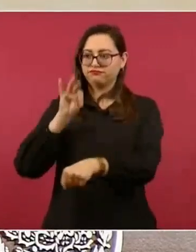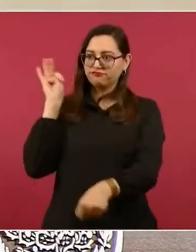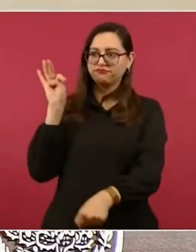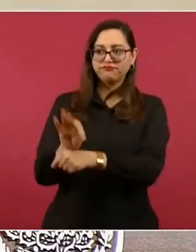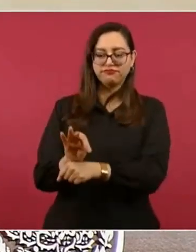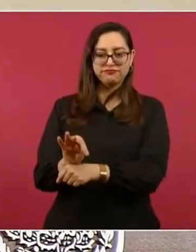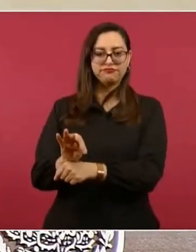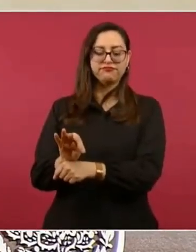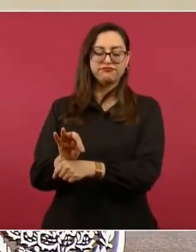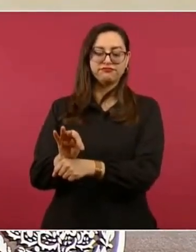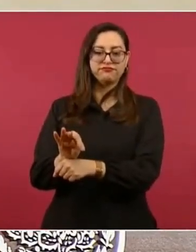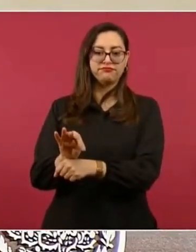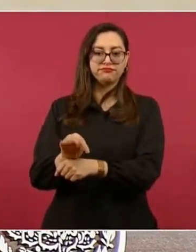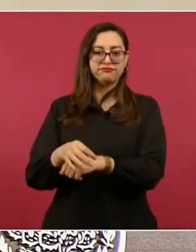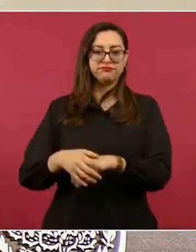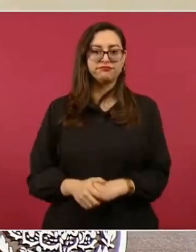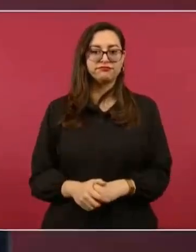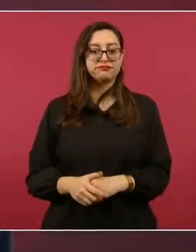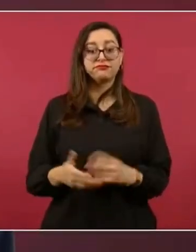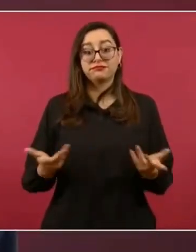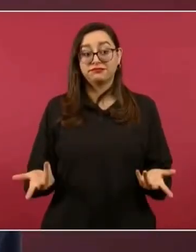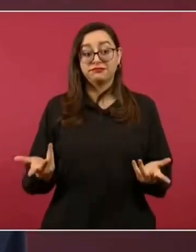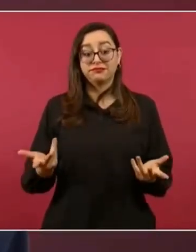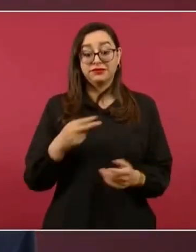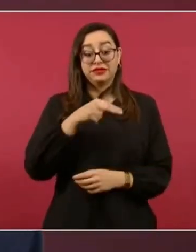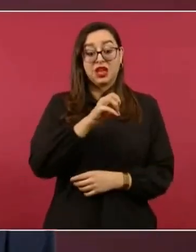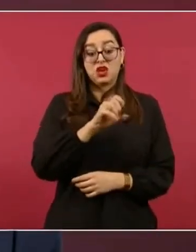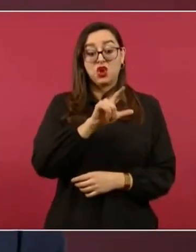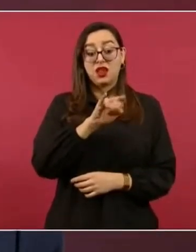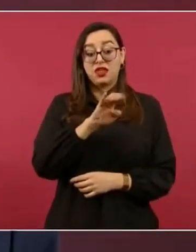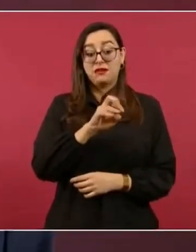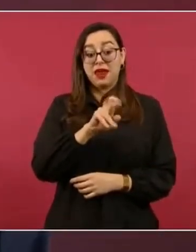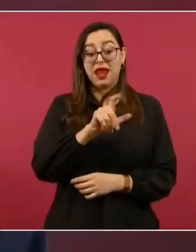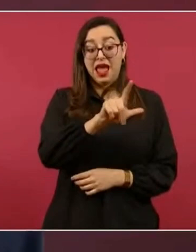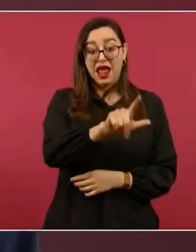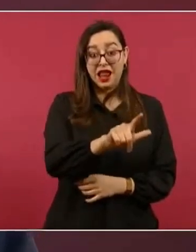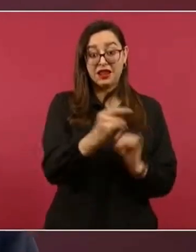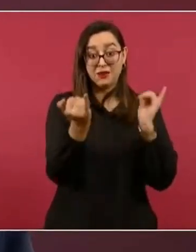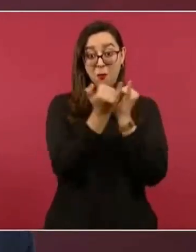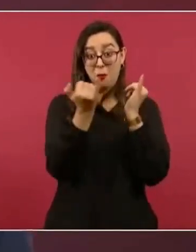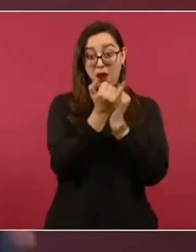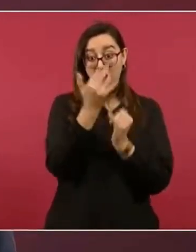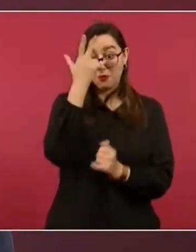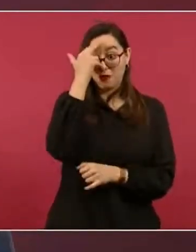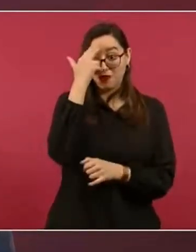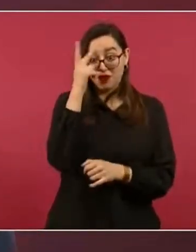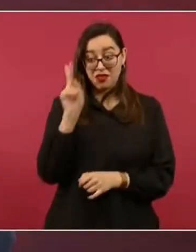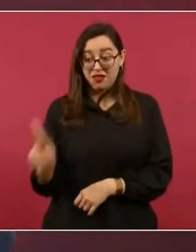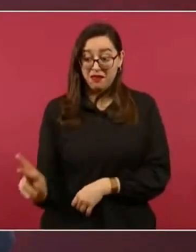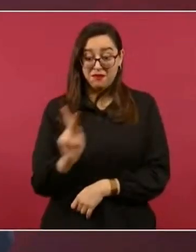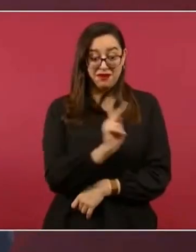con la política neoliberal o neoporfirista, es lo opuesto.